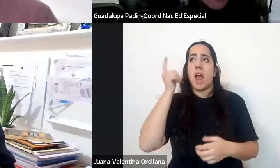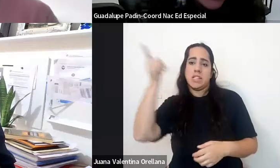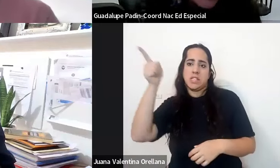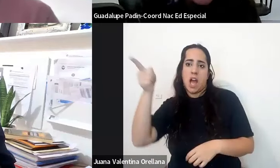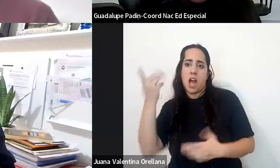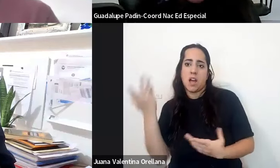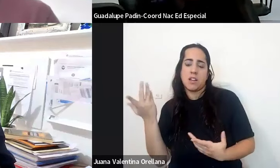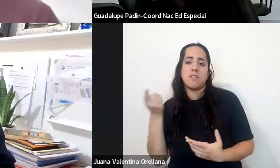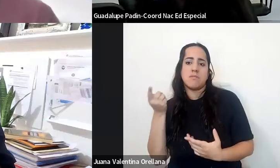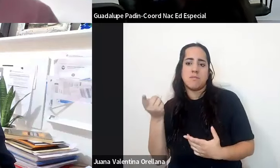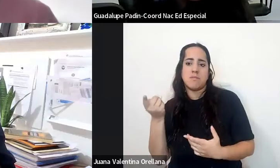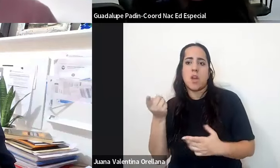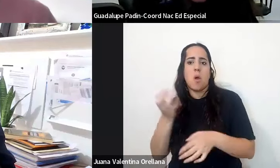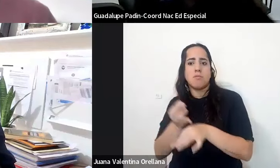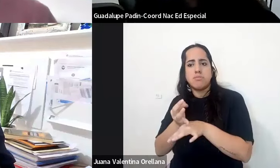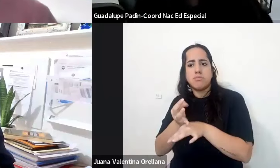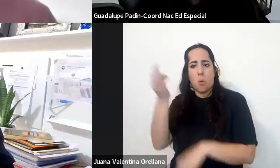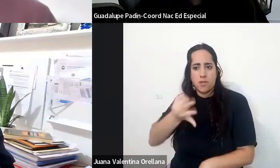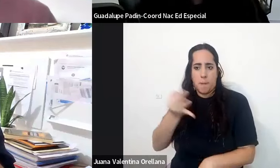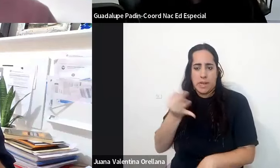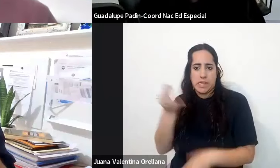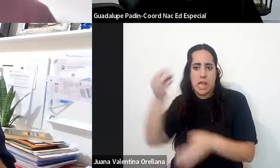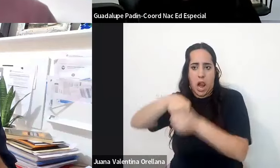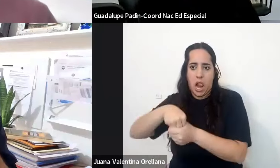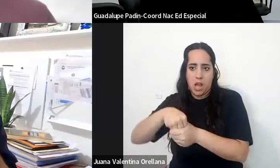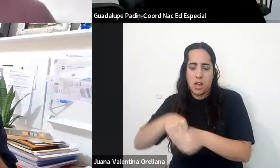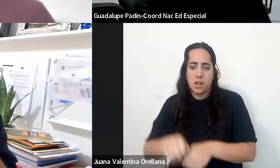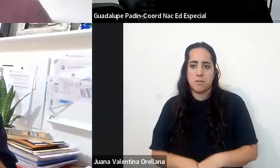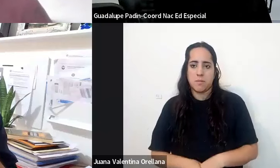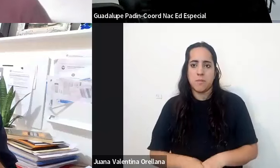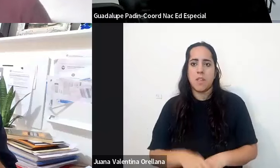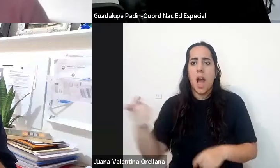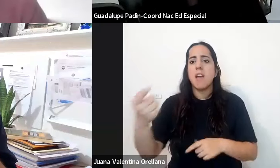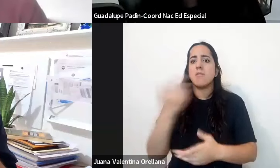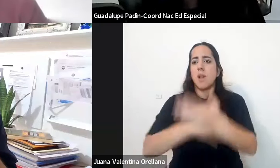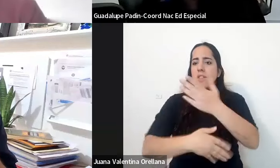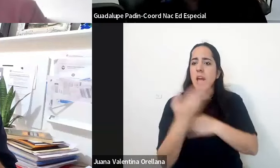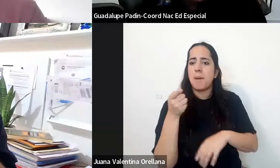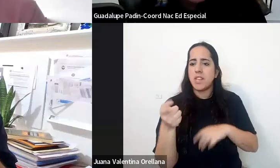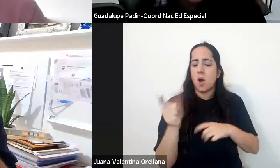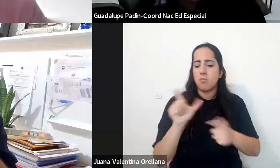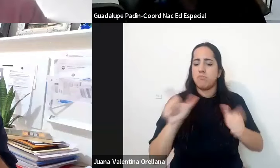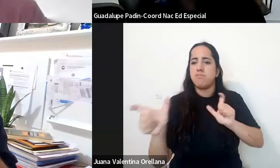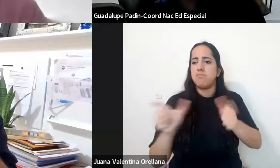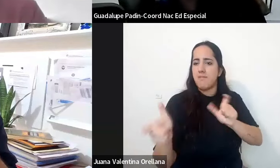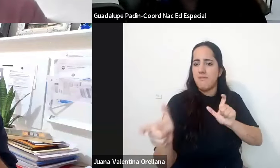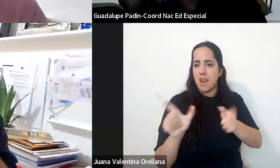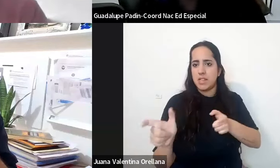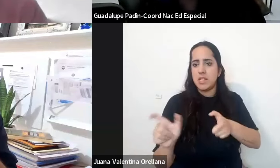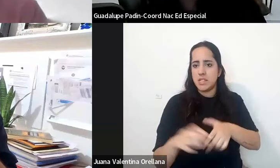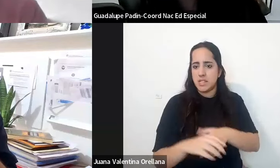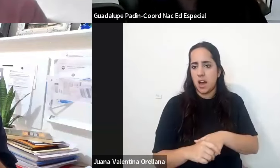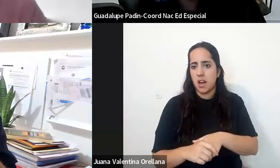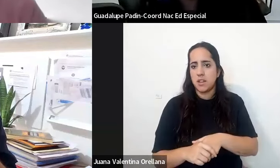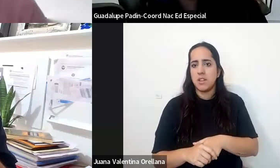formar parte de la matrícula de educación especial aquí la discapacidad es lo que marca cuál es el campo de intervención de unos